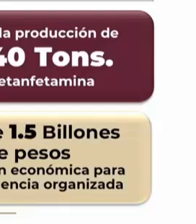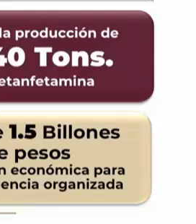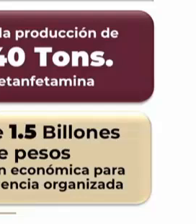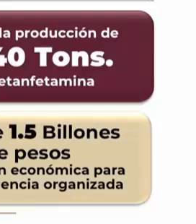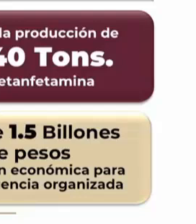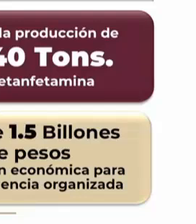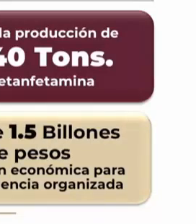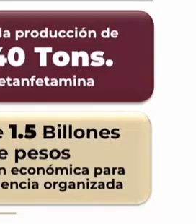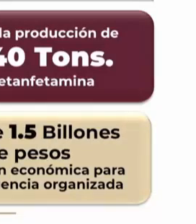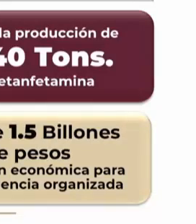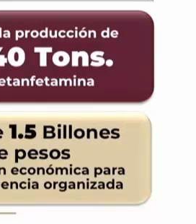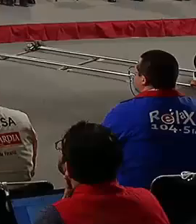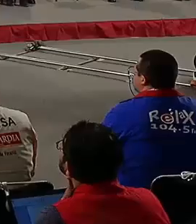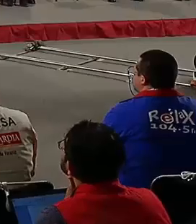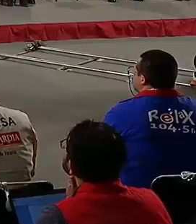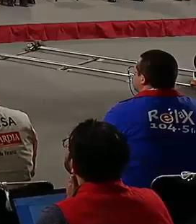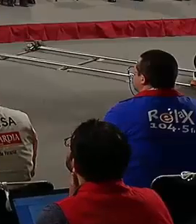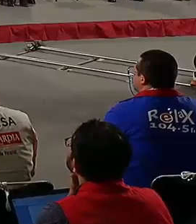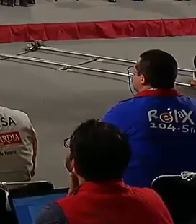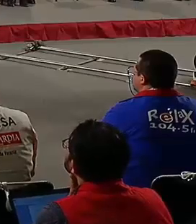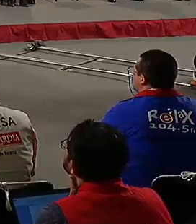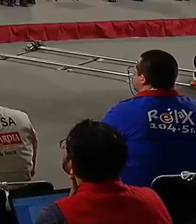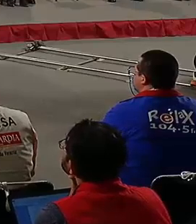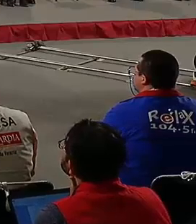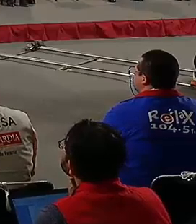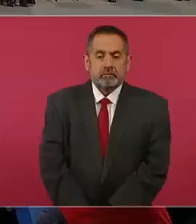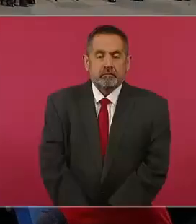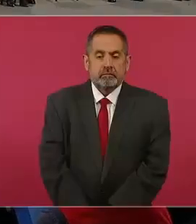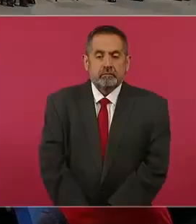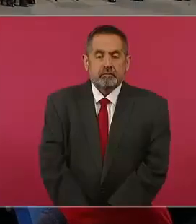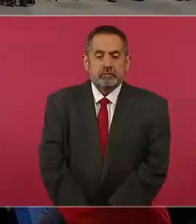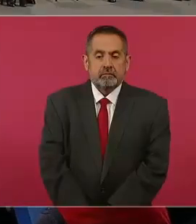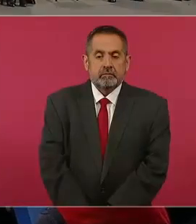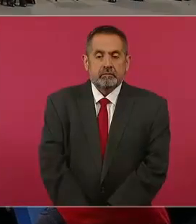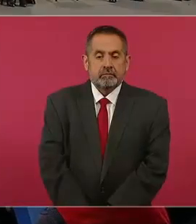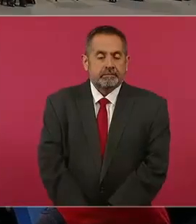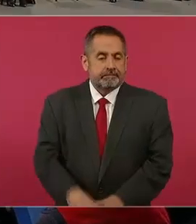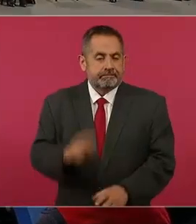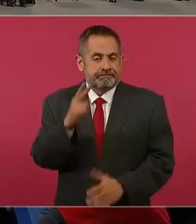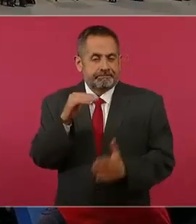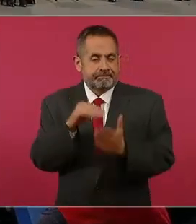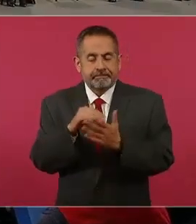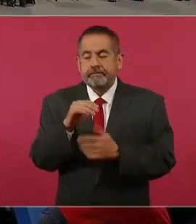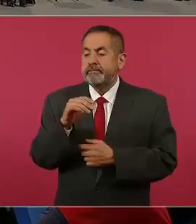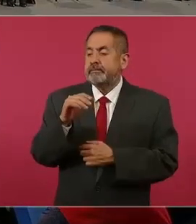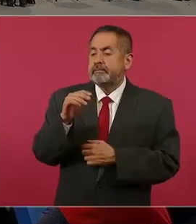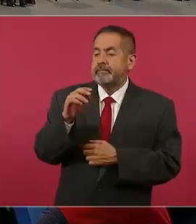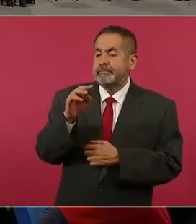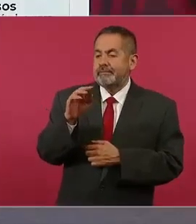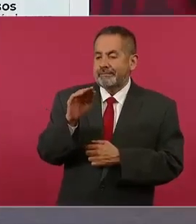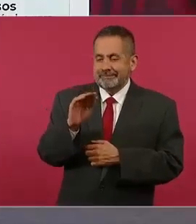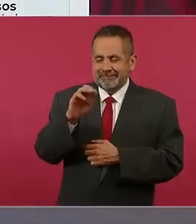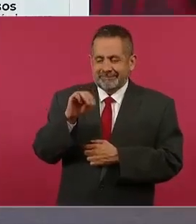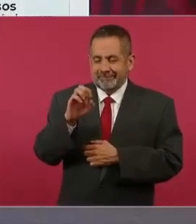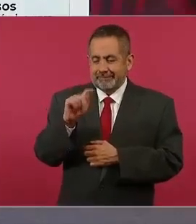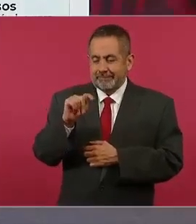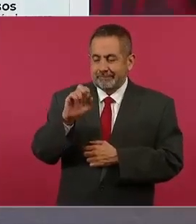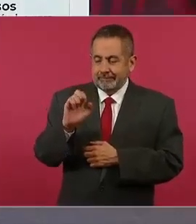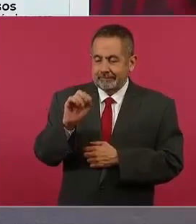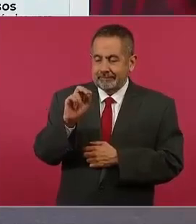laboratorios, 25 toneladas de metanfetaminas aseguradas, 986